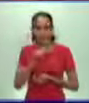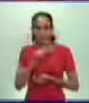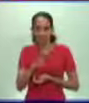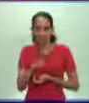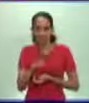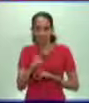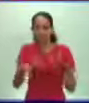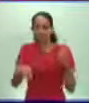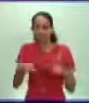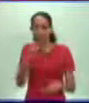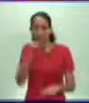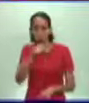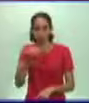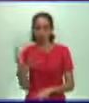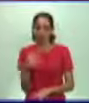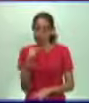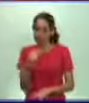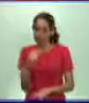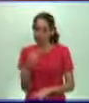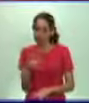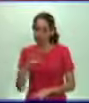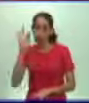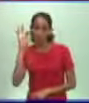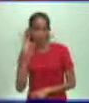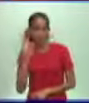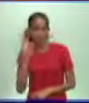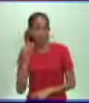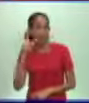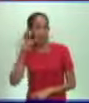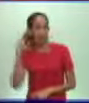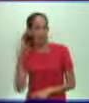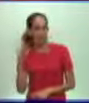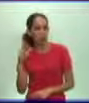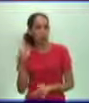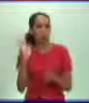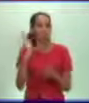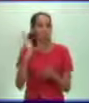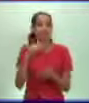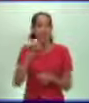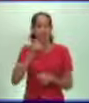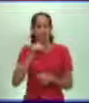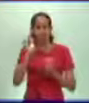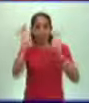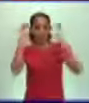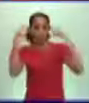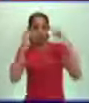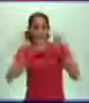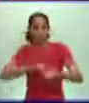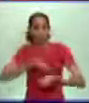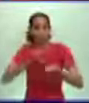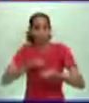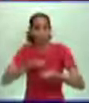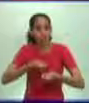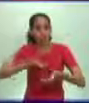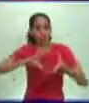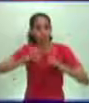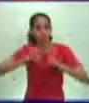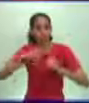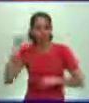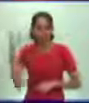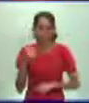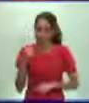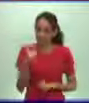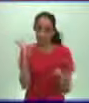en contra de esa explotación feudal. Recuerden que los campesinos pues veían en los señores feudales su forma de explotación. Por tanto, ese